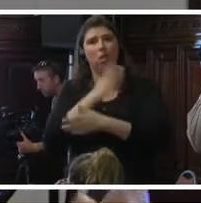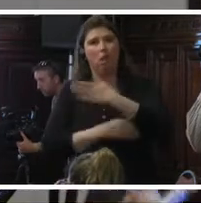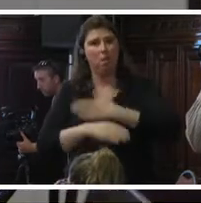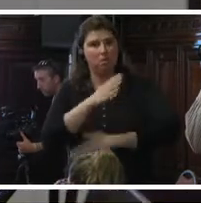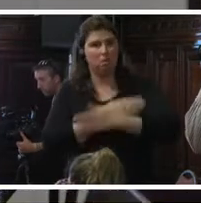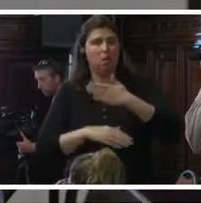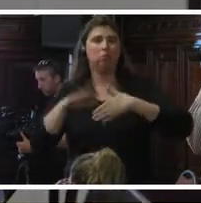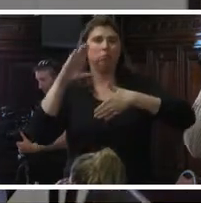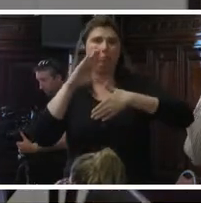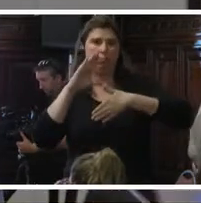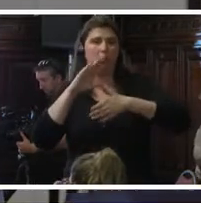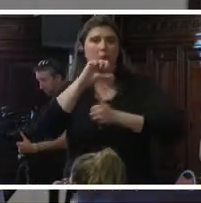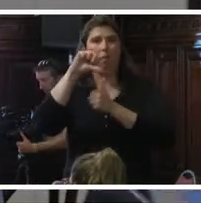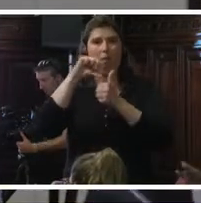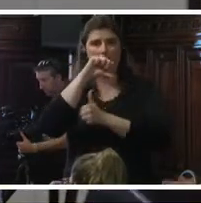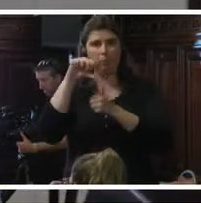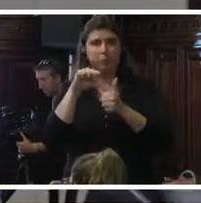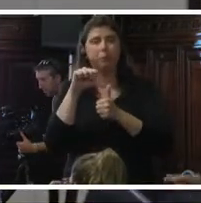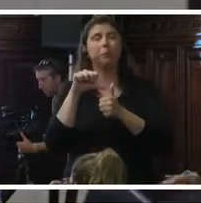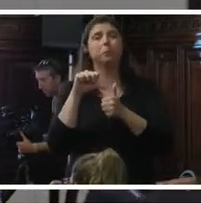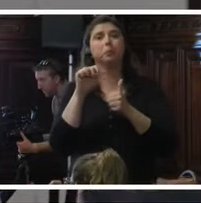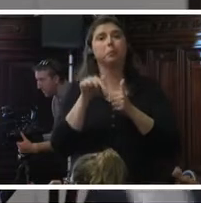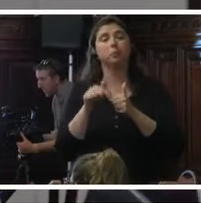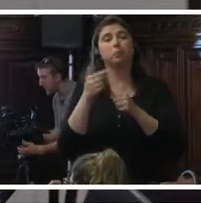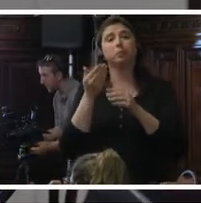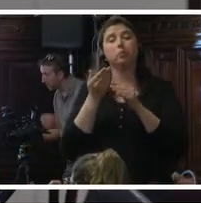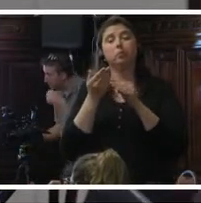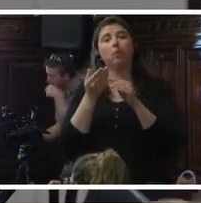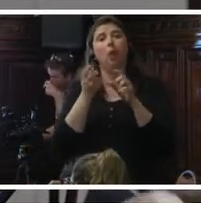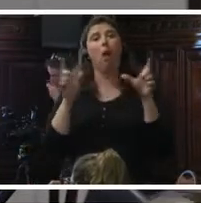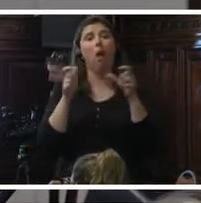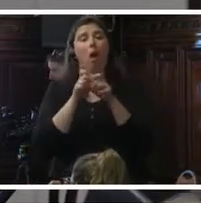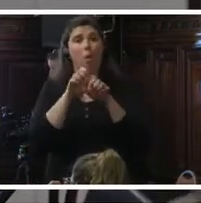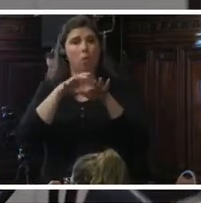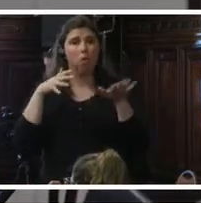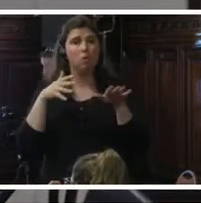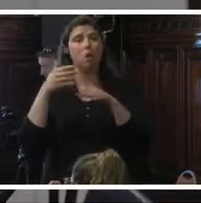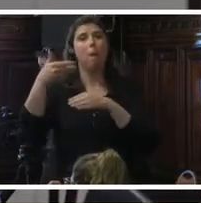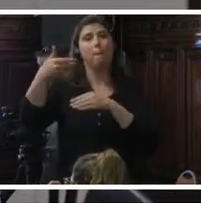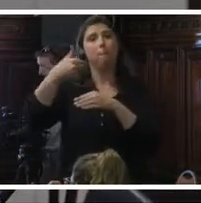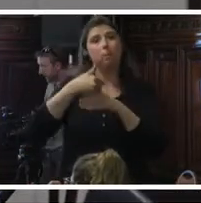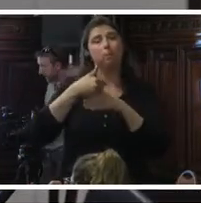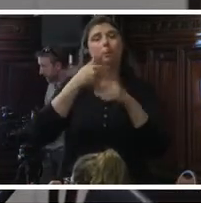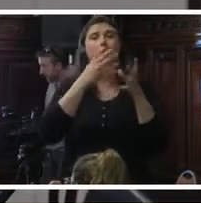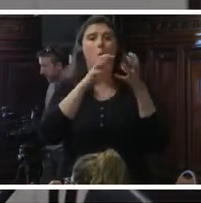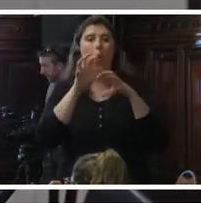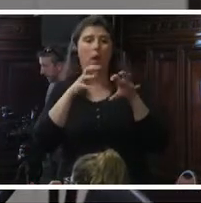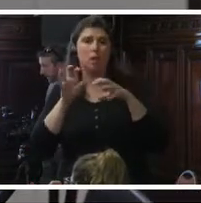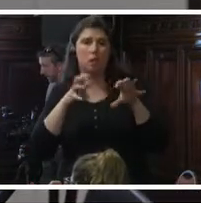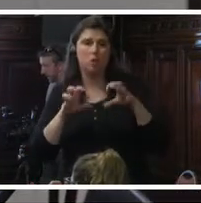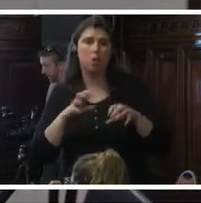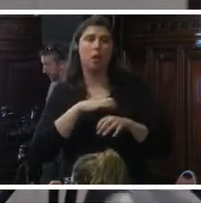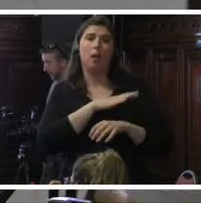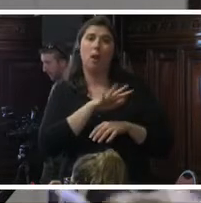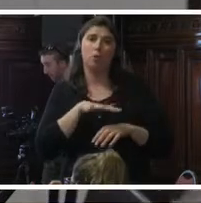La audiencia fue solicitada por una serie de organizaciones de la sociedad